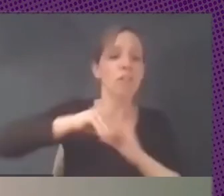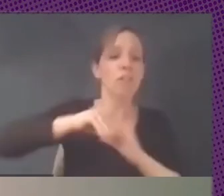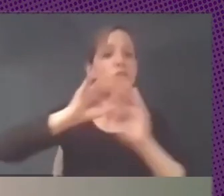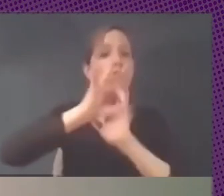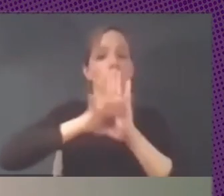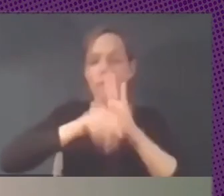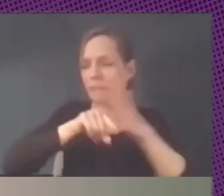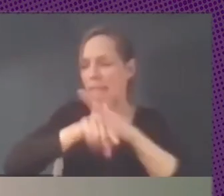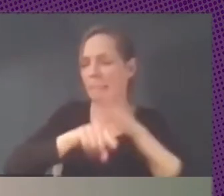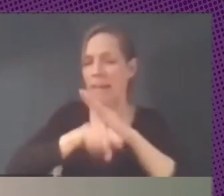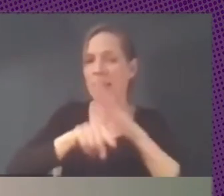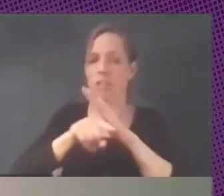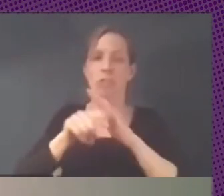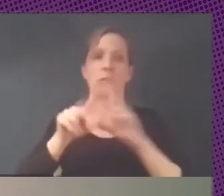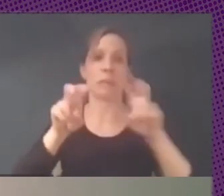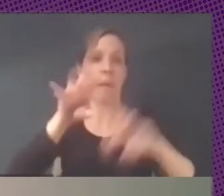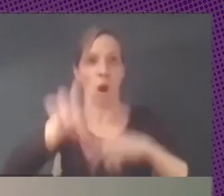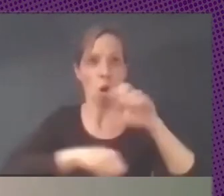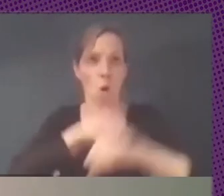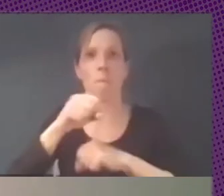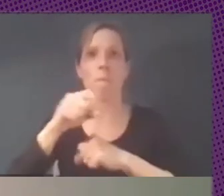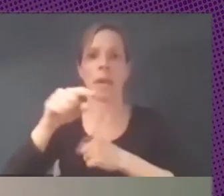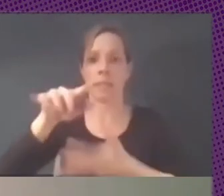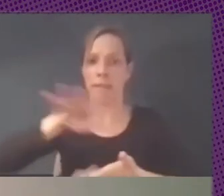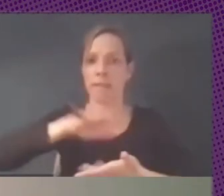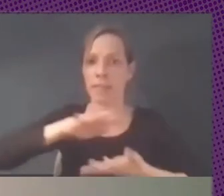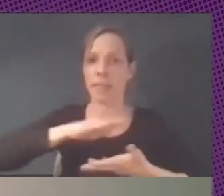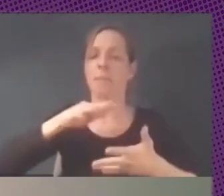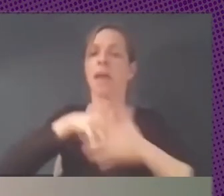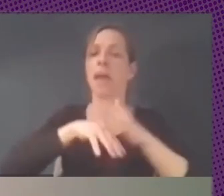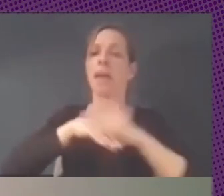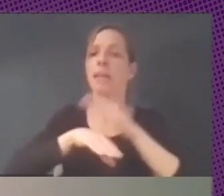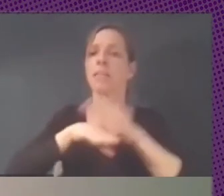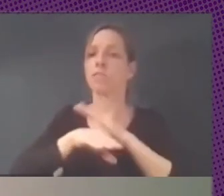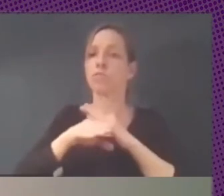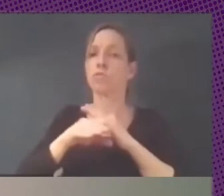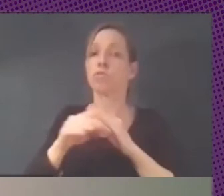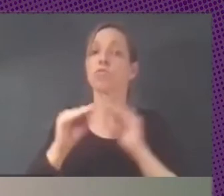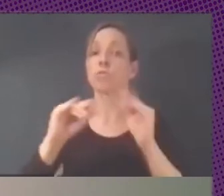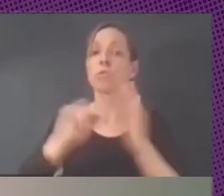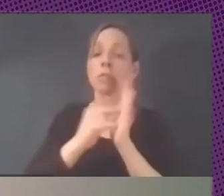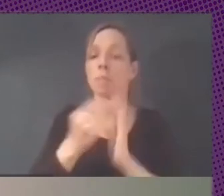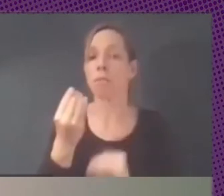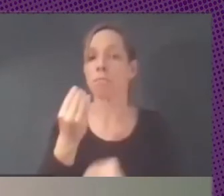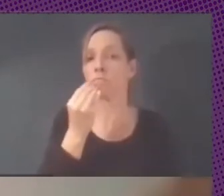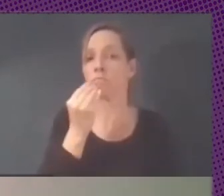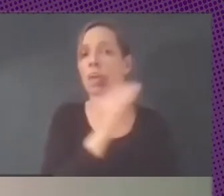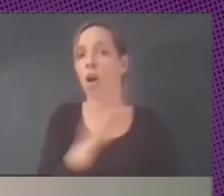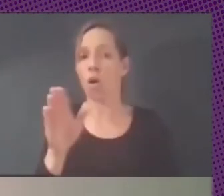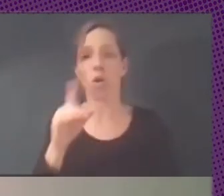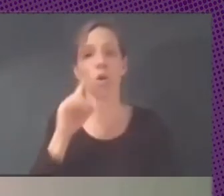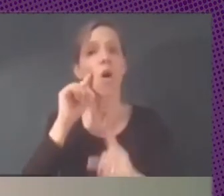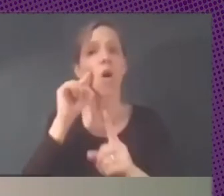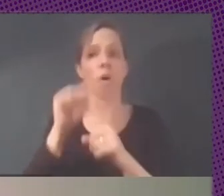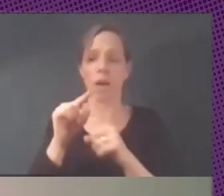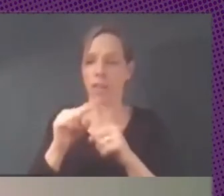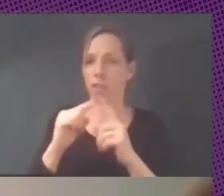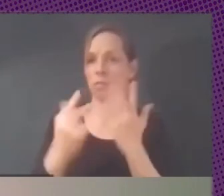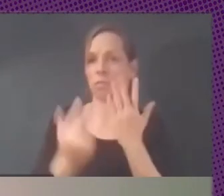gestión en compras en abastecimiento etcétera ¿para qué? para poder tener mejor dato de calidad y poder tener más transparencia a la hora de poder cruzar los